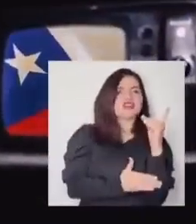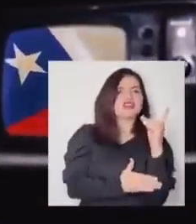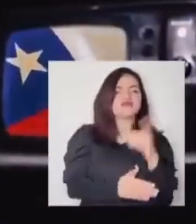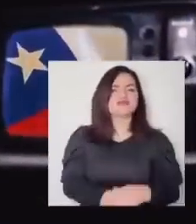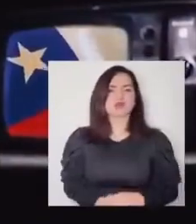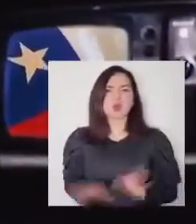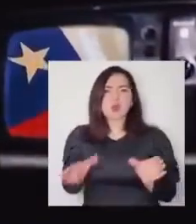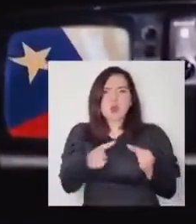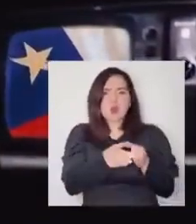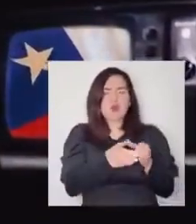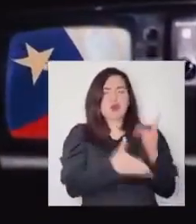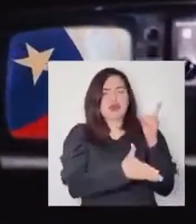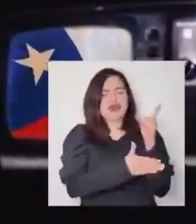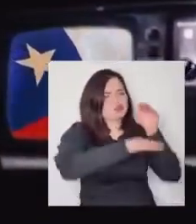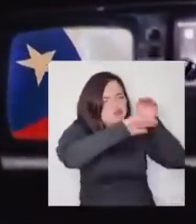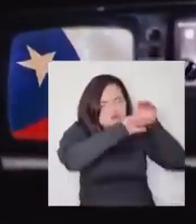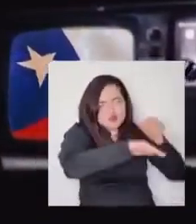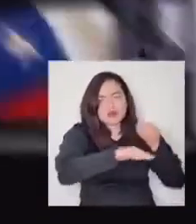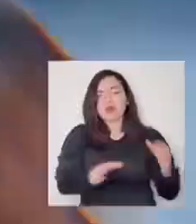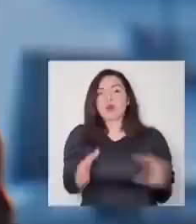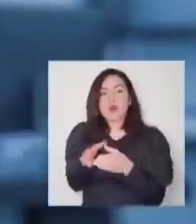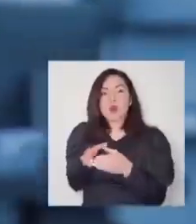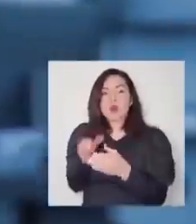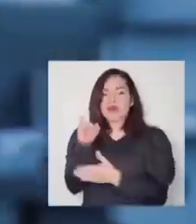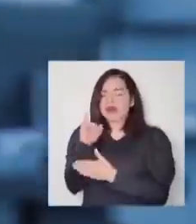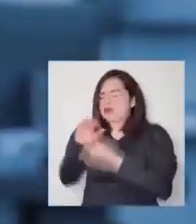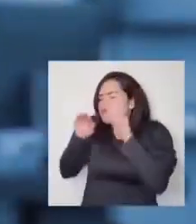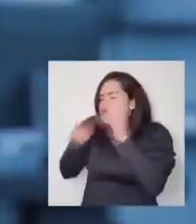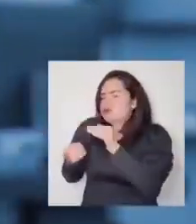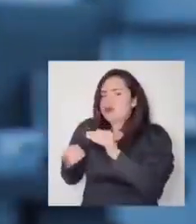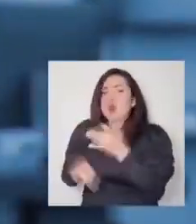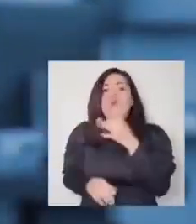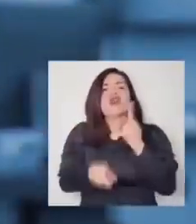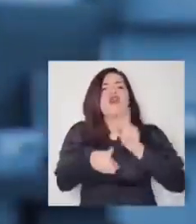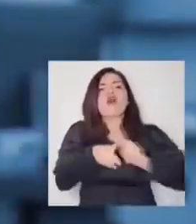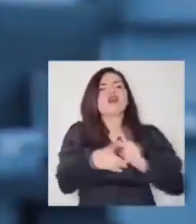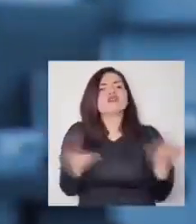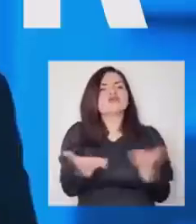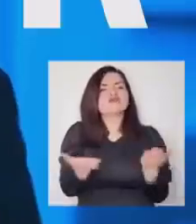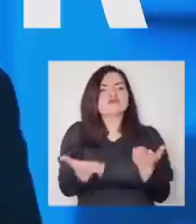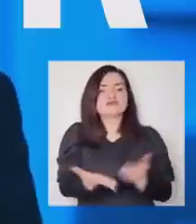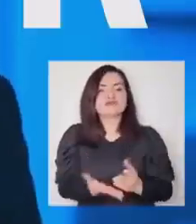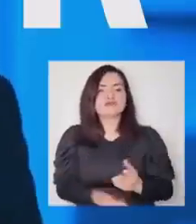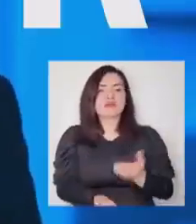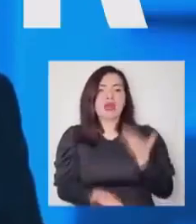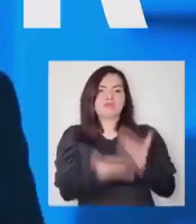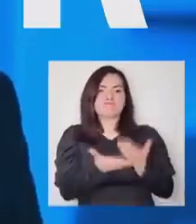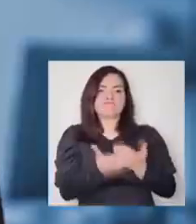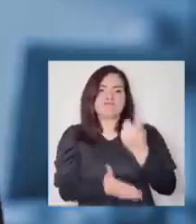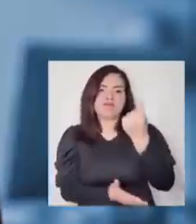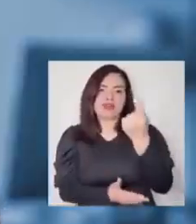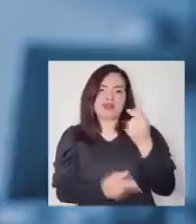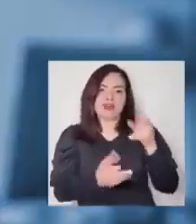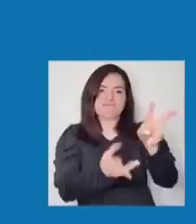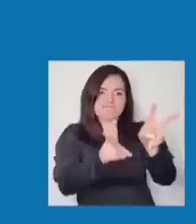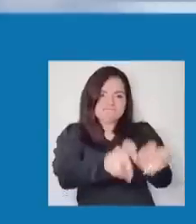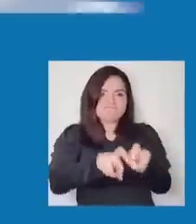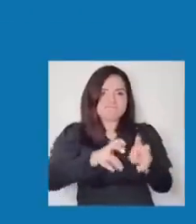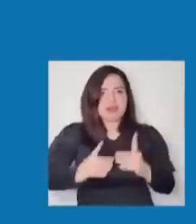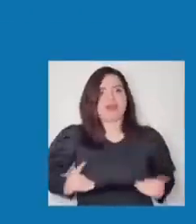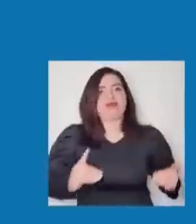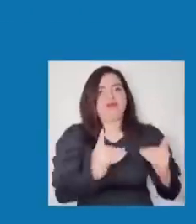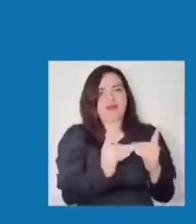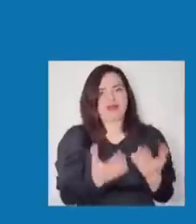la derecha ni tampoco guetos de la extrema derecha y la extrema izquierda que lo único que han hecho ha sido lucrar con la democracia.